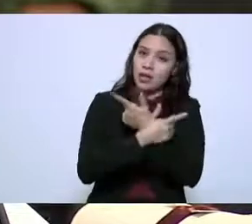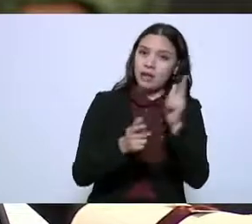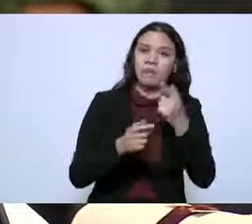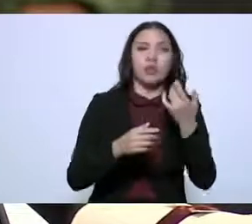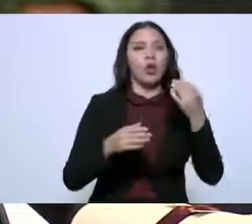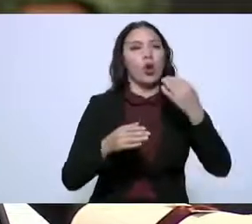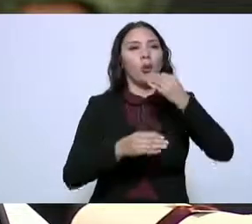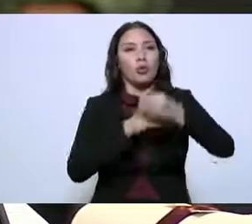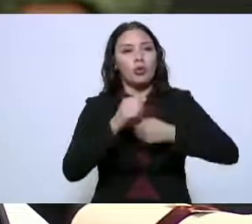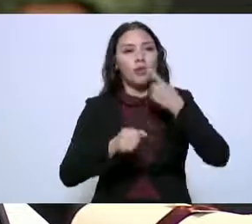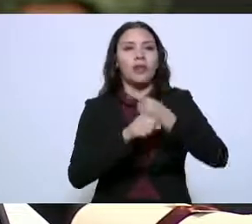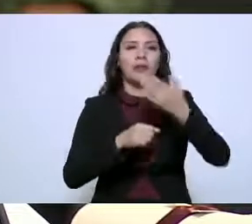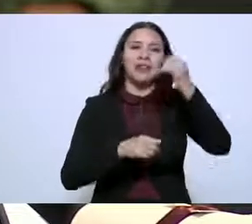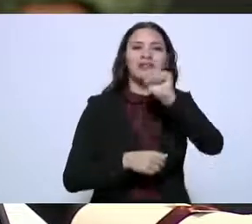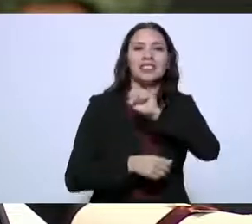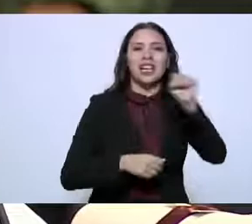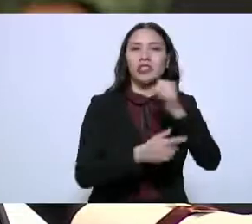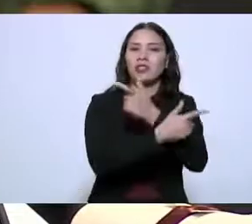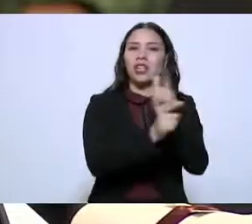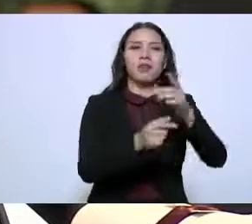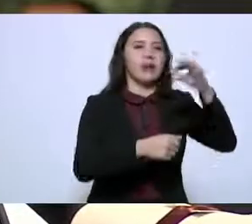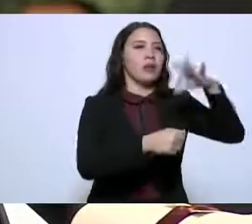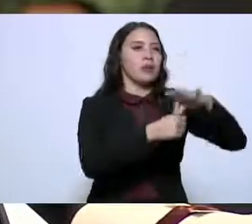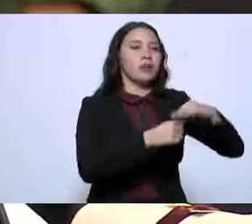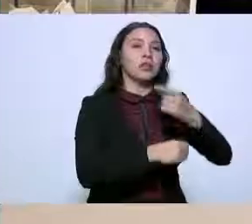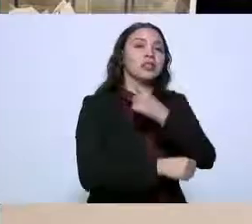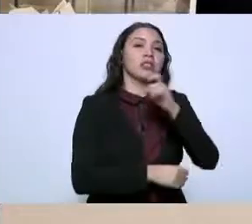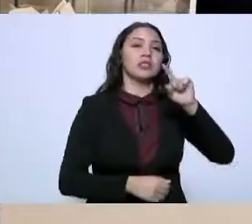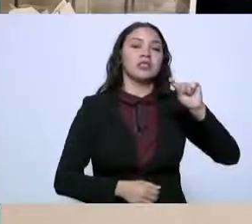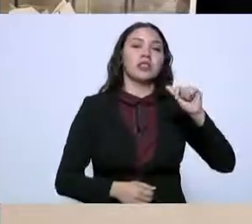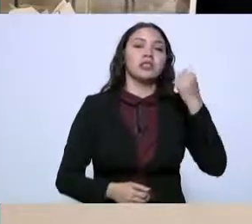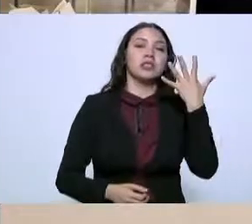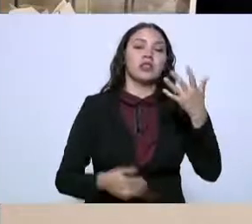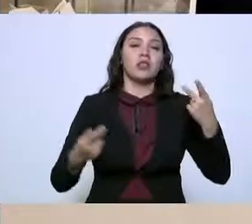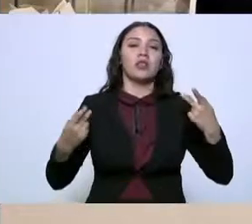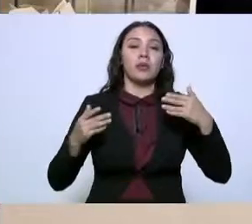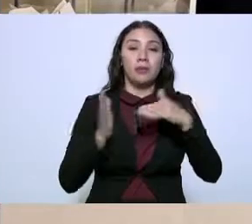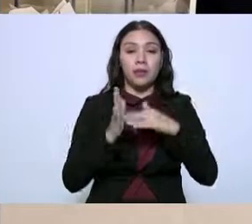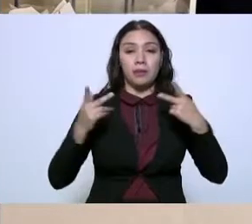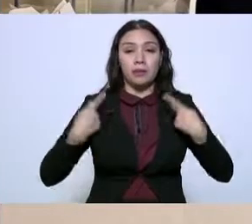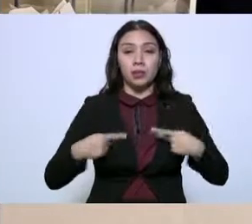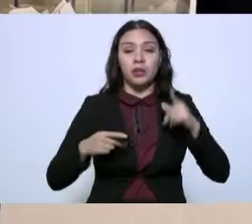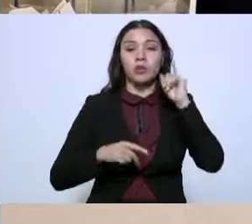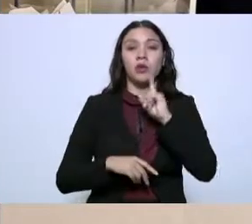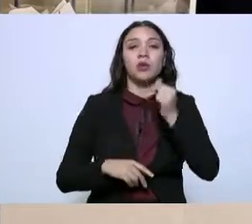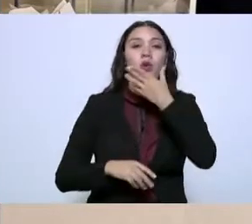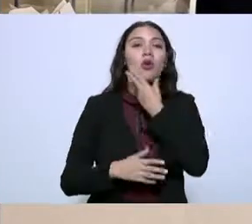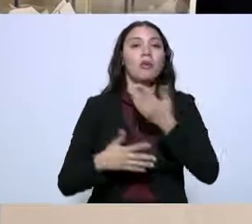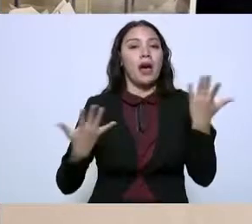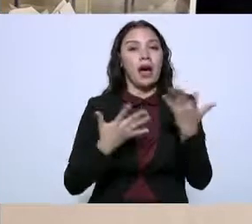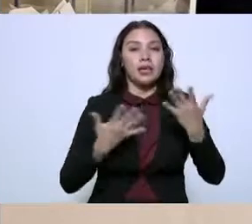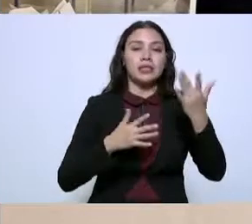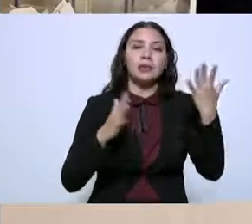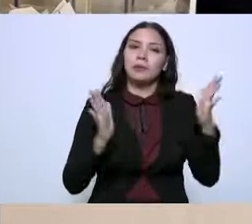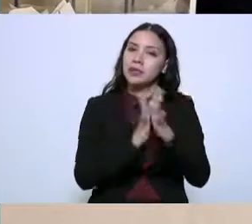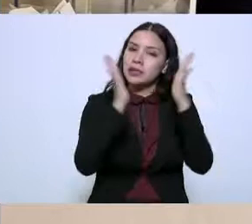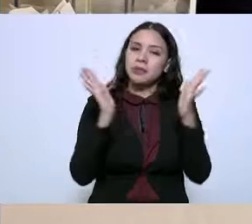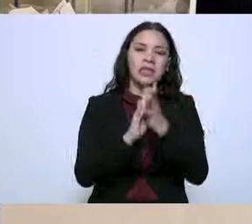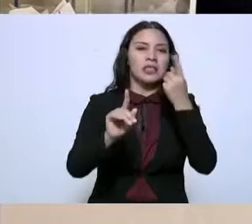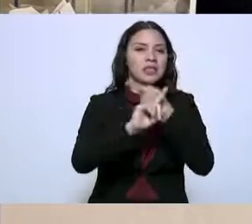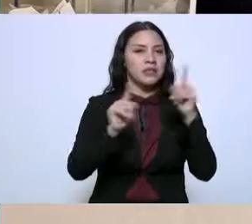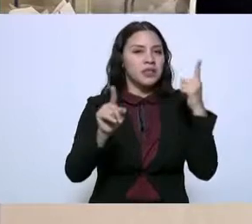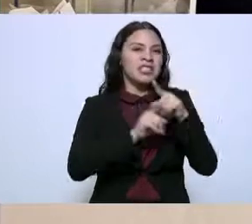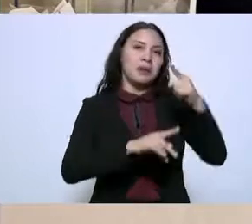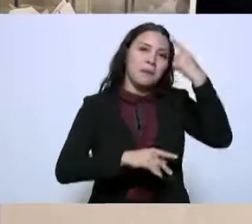democracia sindical, ciento sesenta y cinco mil trabajadoras y trabajadores han participado en diversos